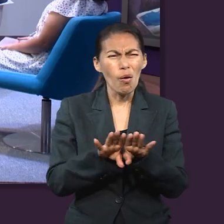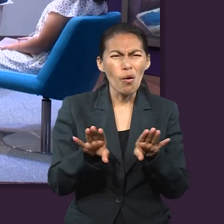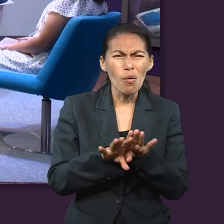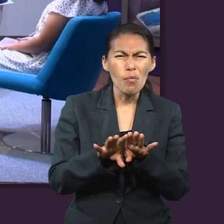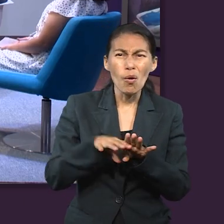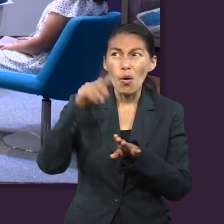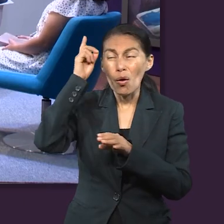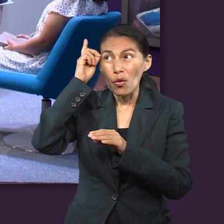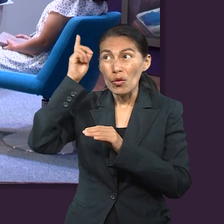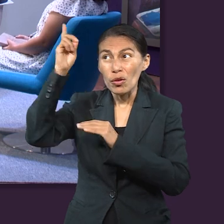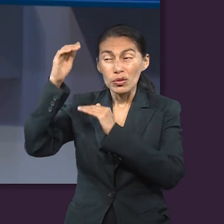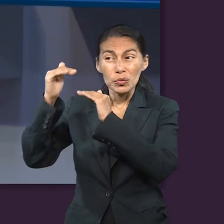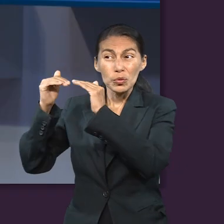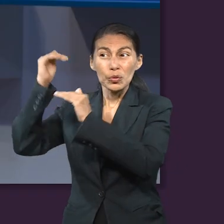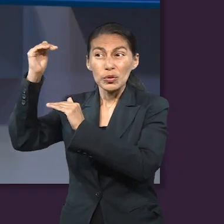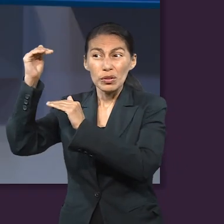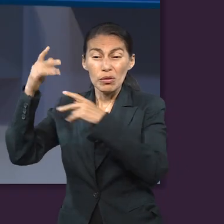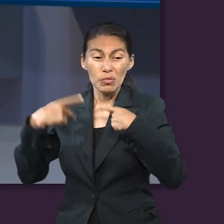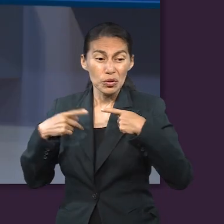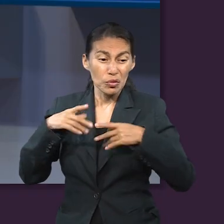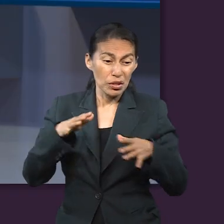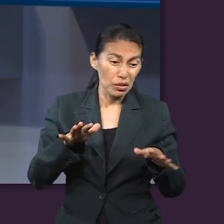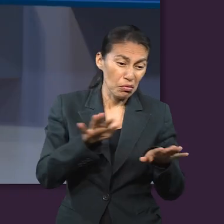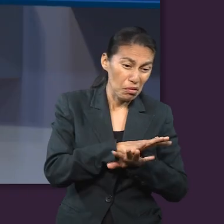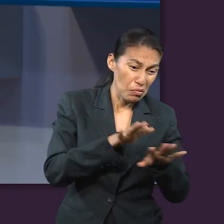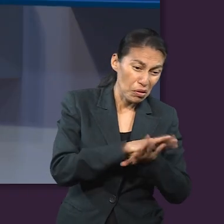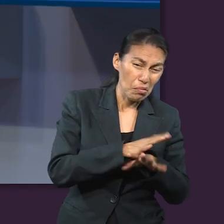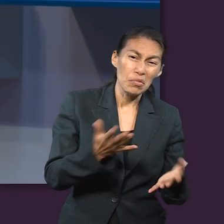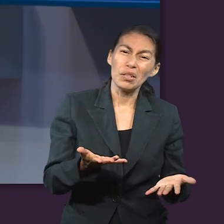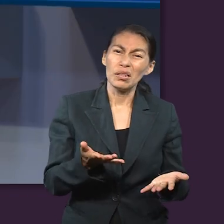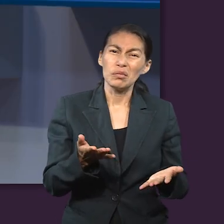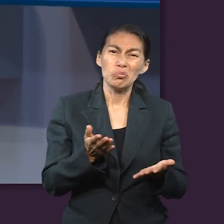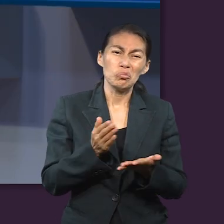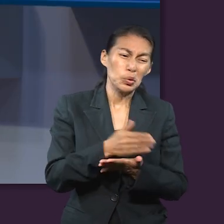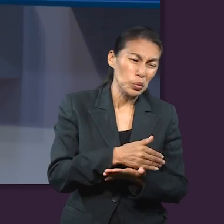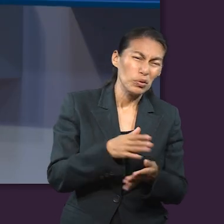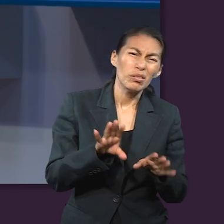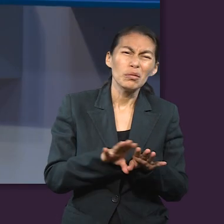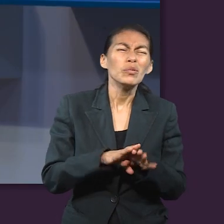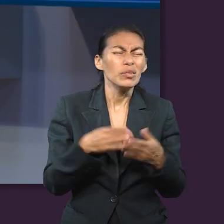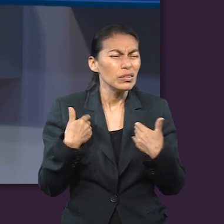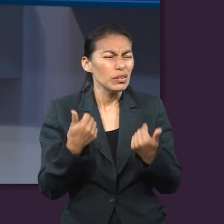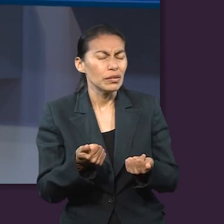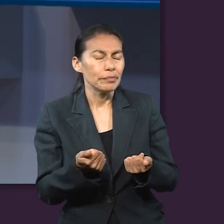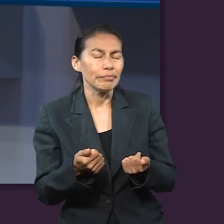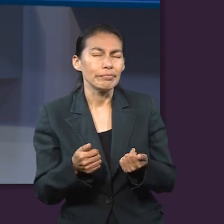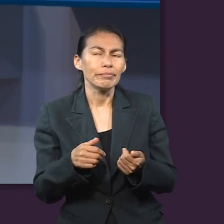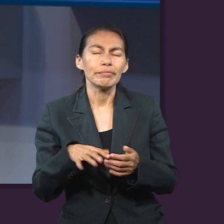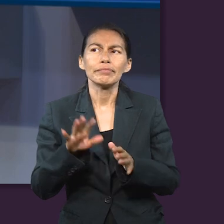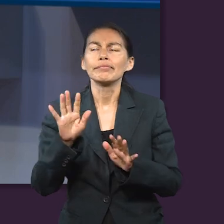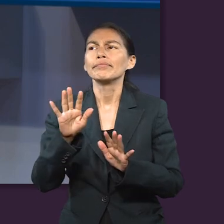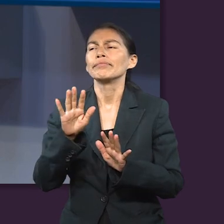me gustaría hacerles una pregunta, ¿en qué aspectos vemos esta desfiguración de la imagen de Dios en la humanidad?